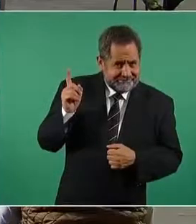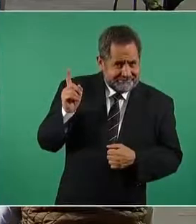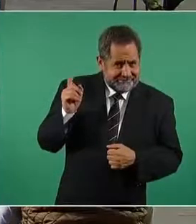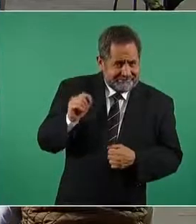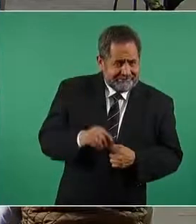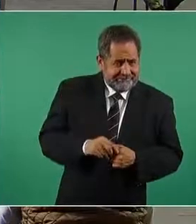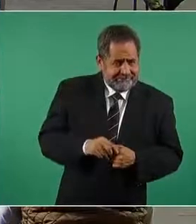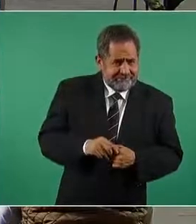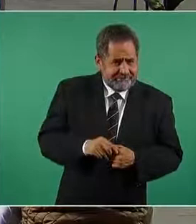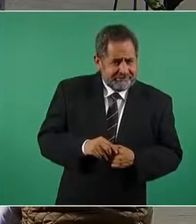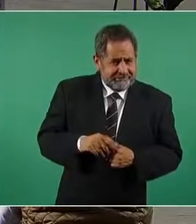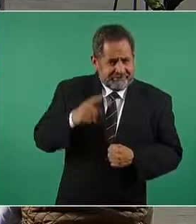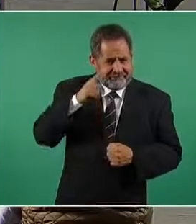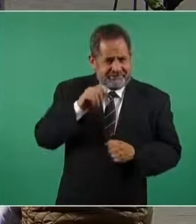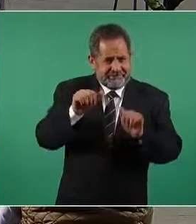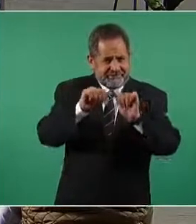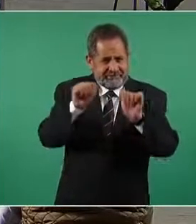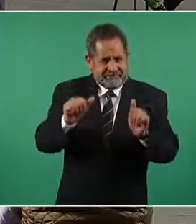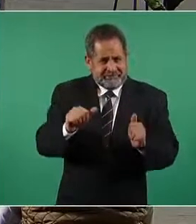miren el arte